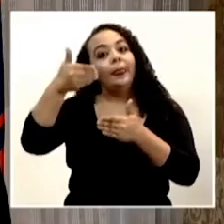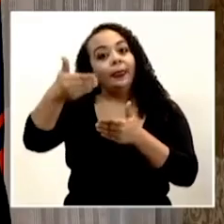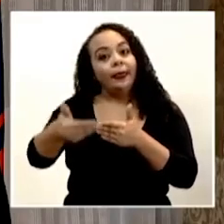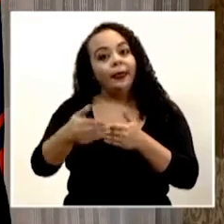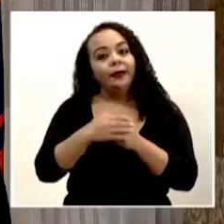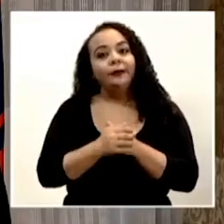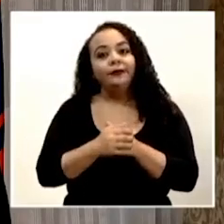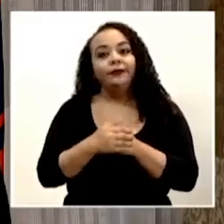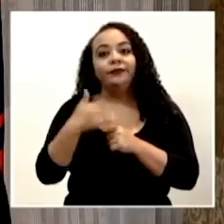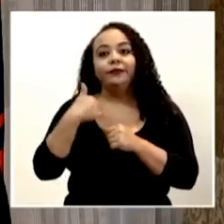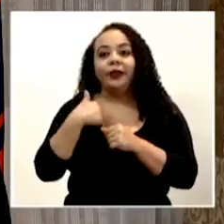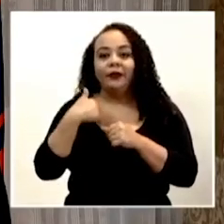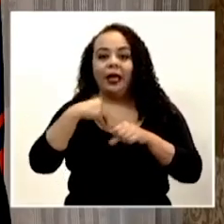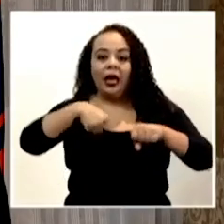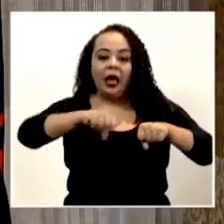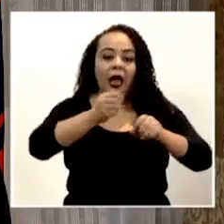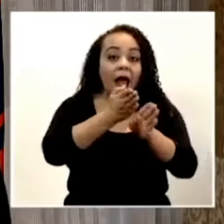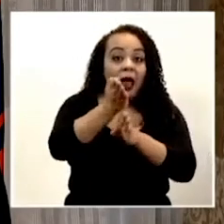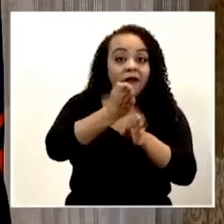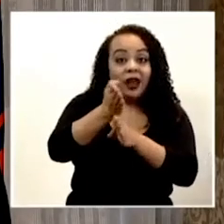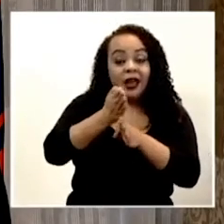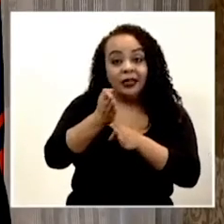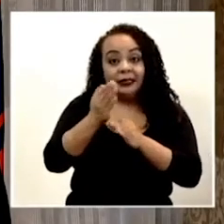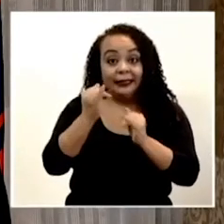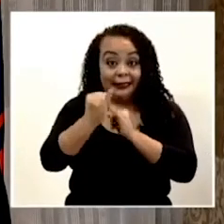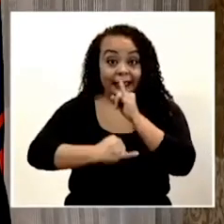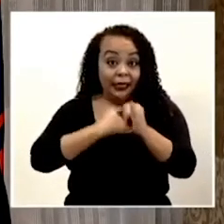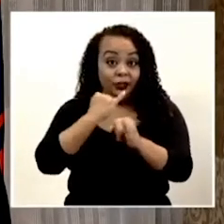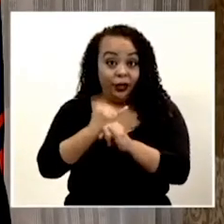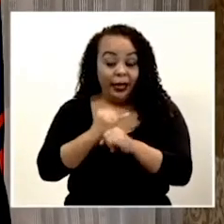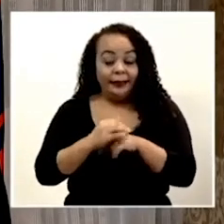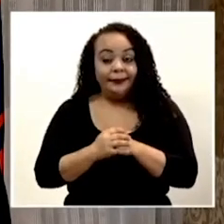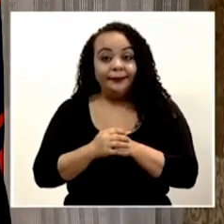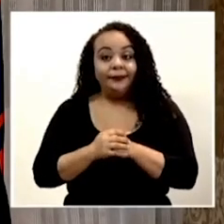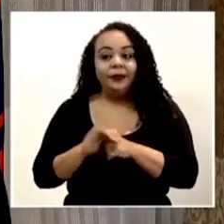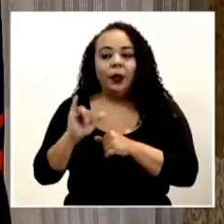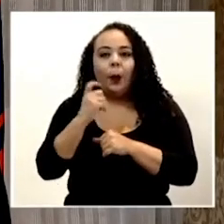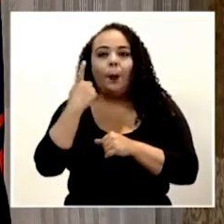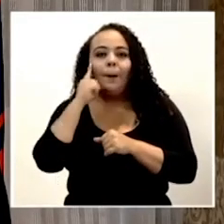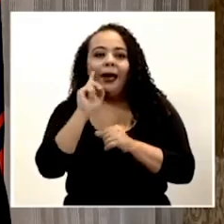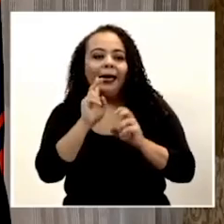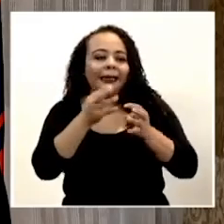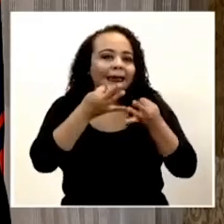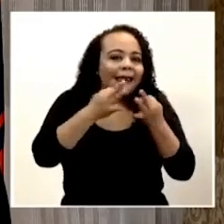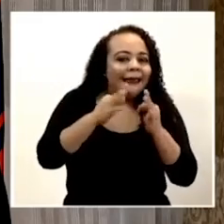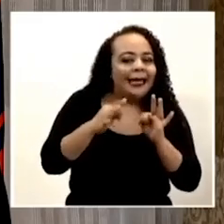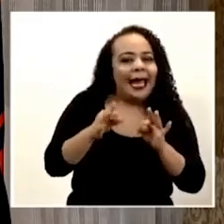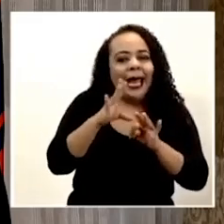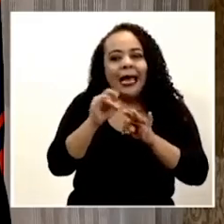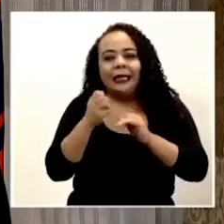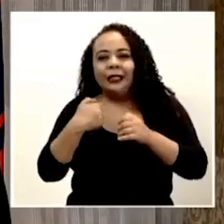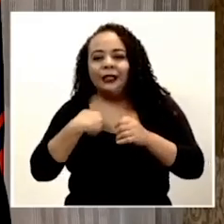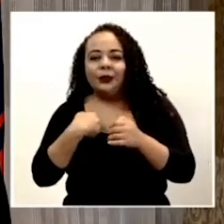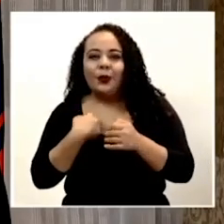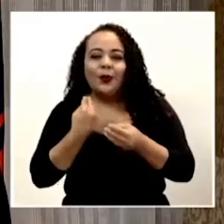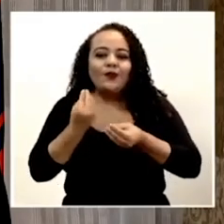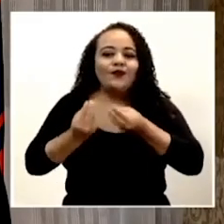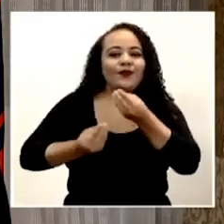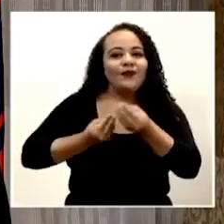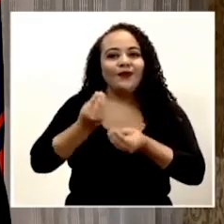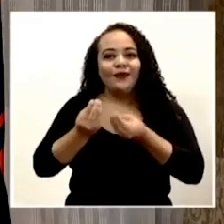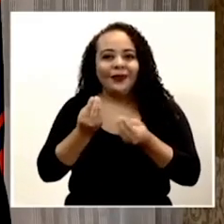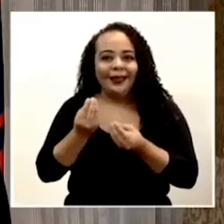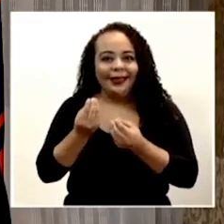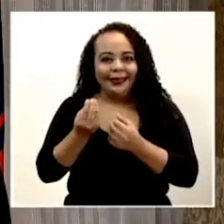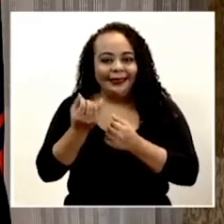pues, tuve un par de carreras a nivel internacional como para ir probando y ir viendo a ver